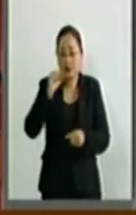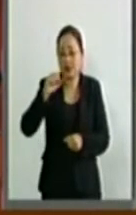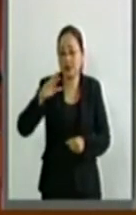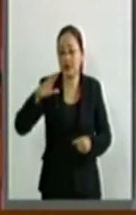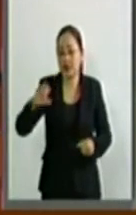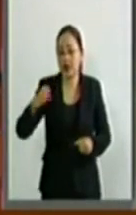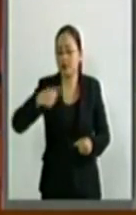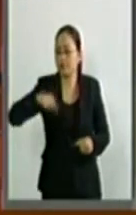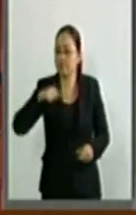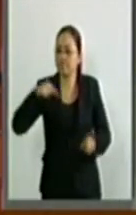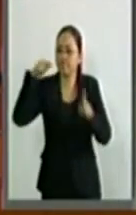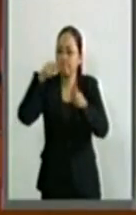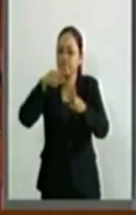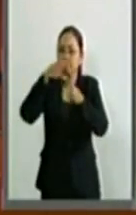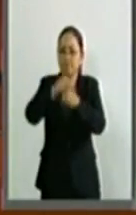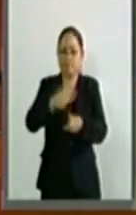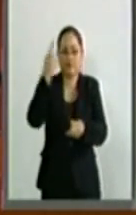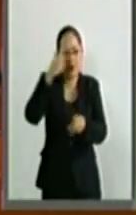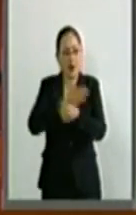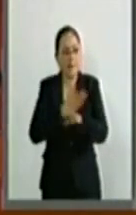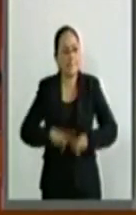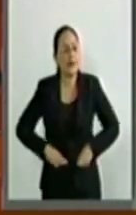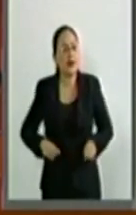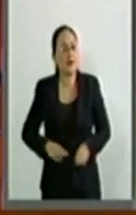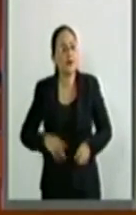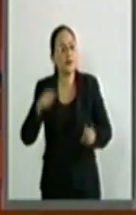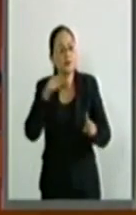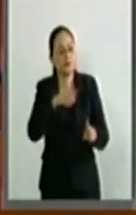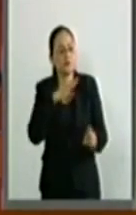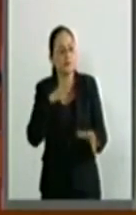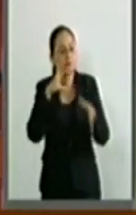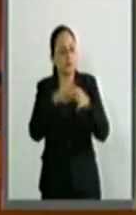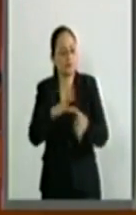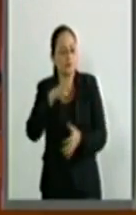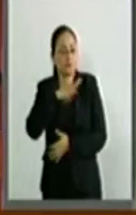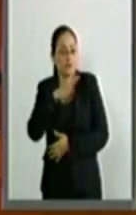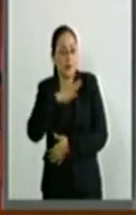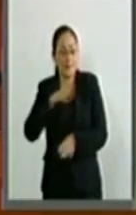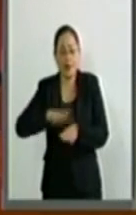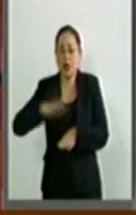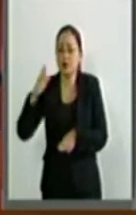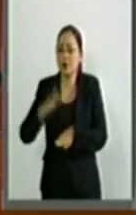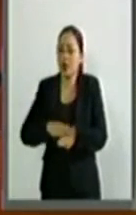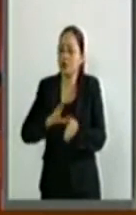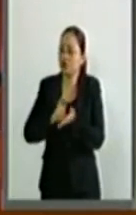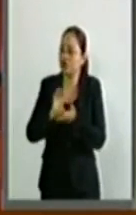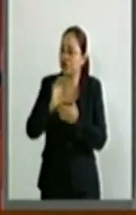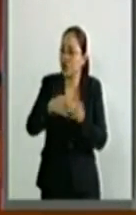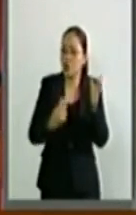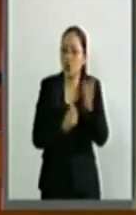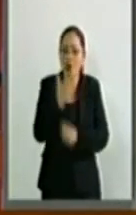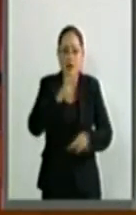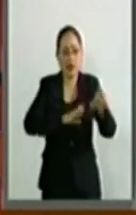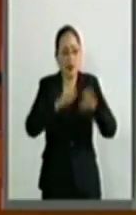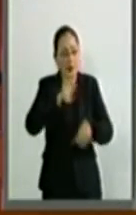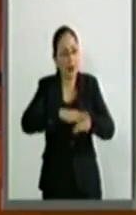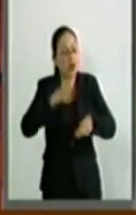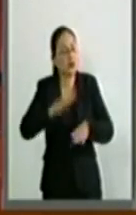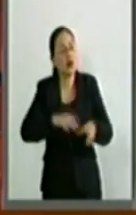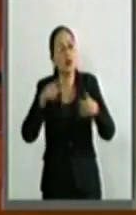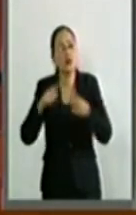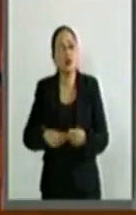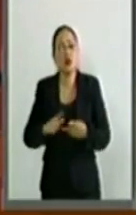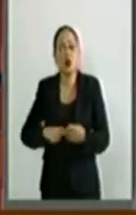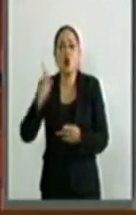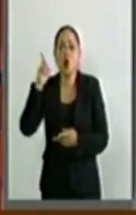que México se beneficie, que México tenga mayores inversiones y que sobre todo tenga